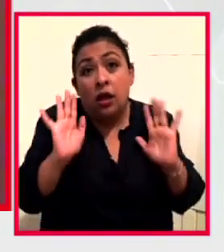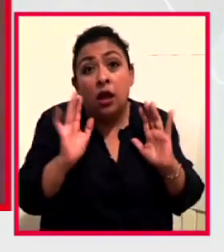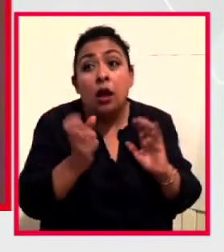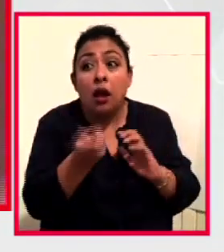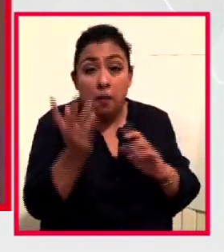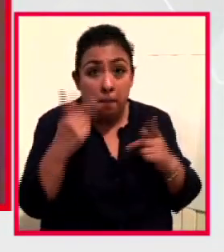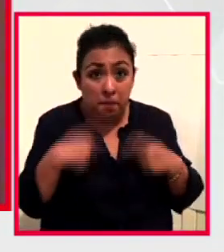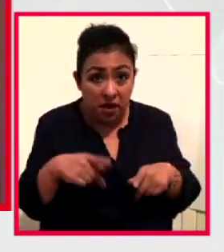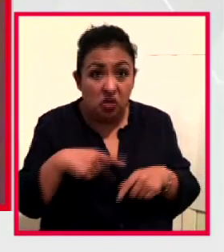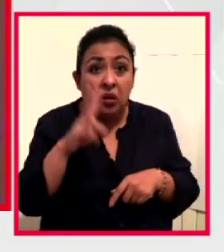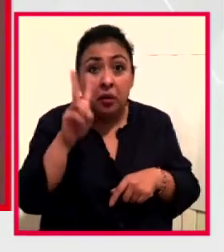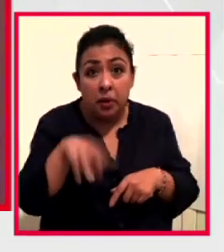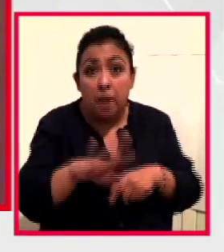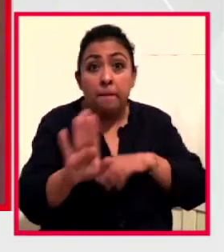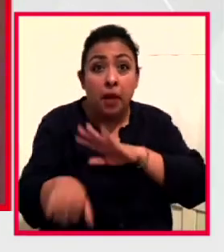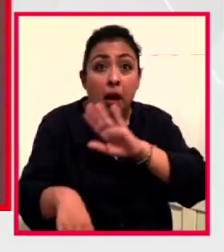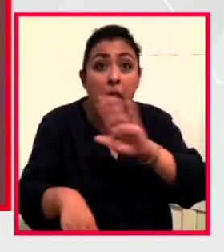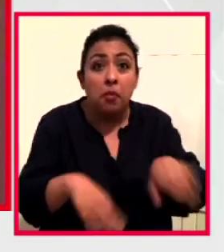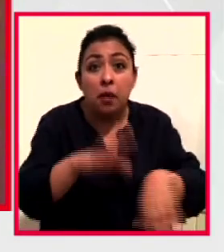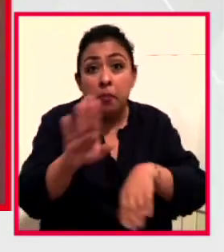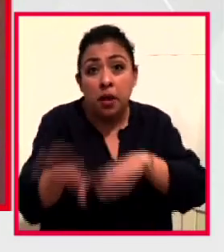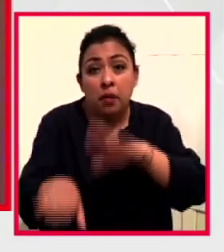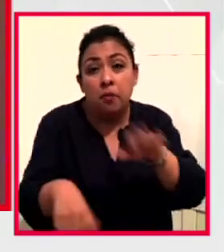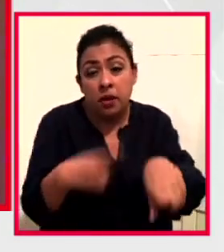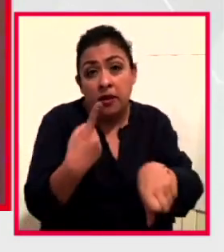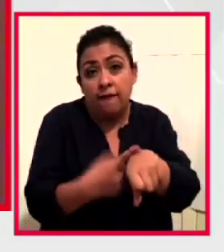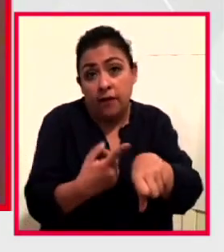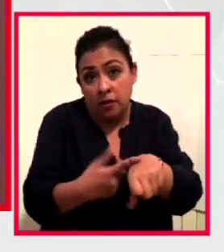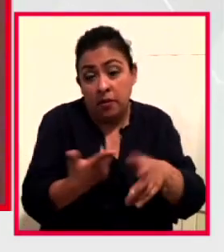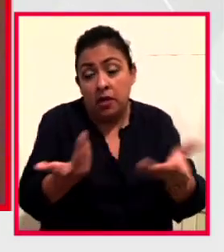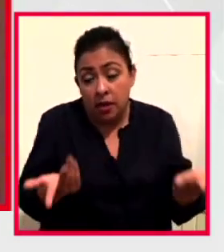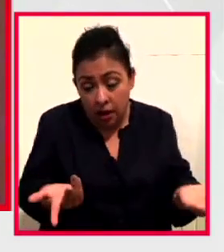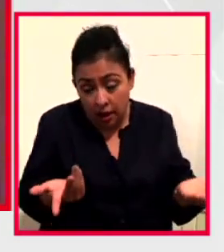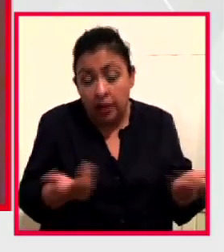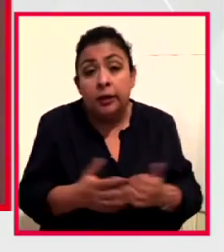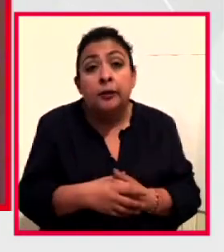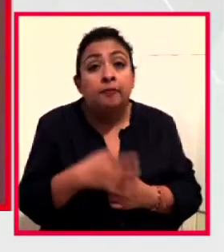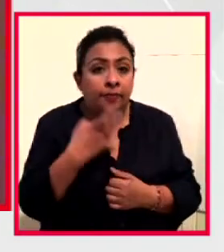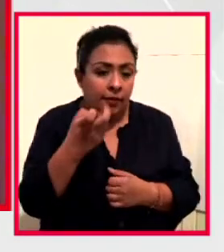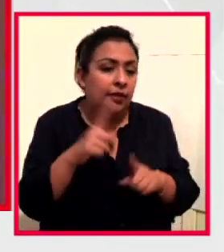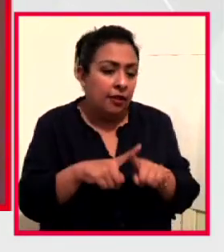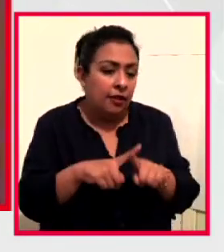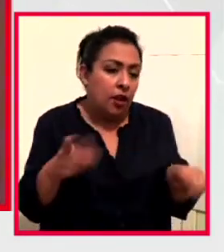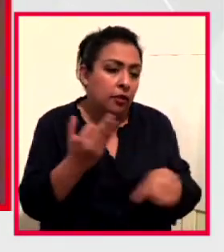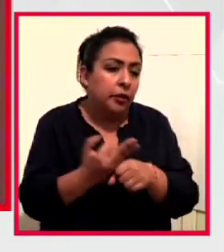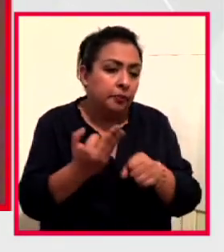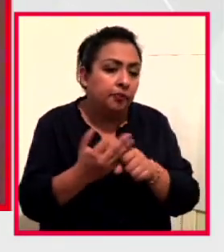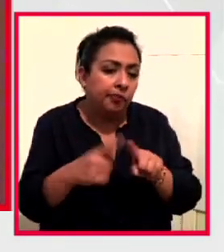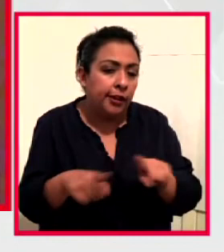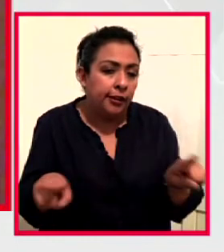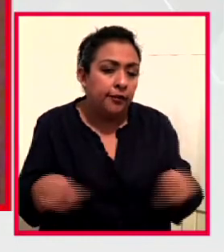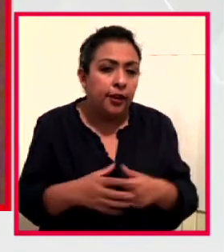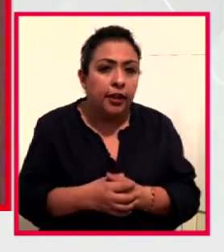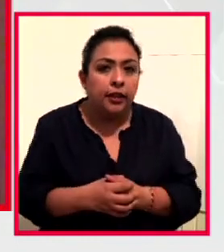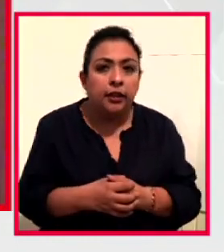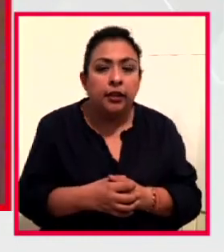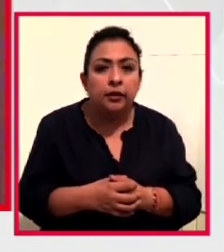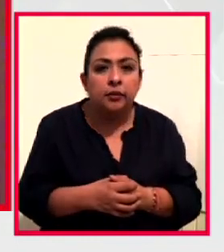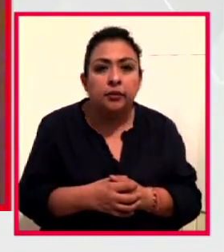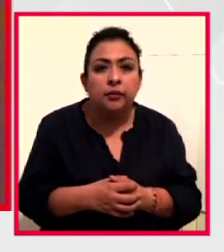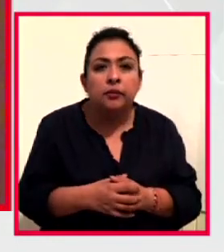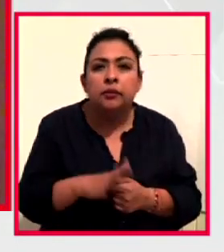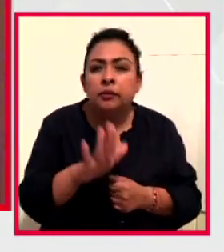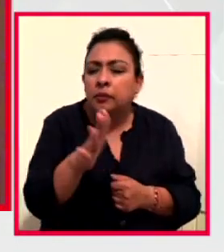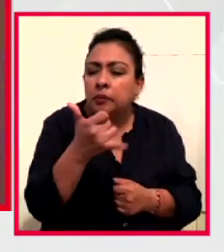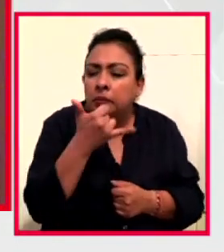muriendo por esa enfermedad, entonces es otra situación. Bueno, pero así la reforma... Sí, sí,